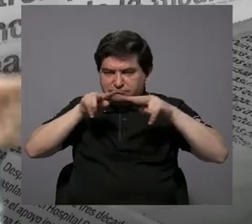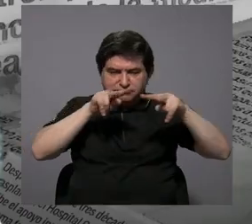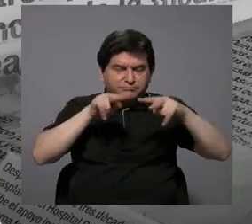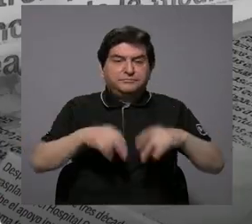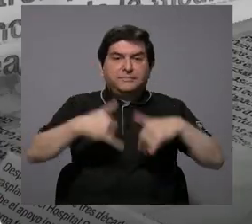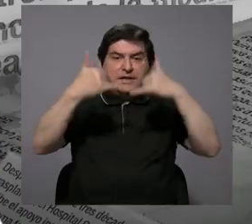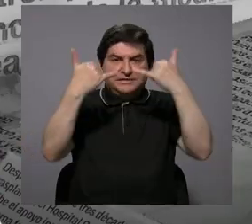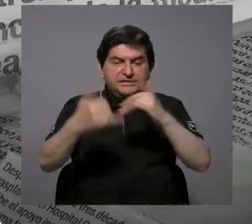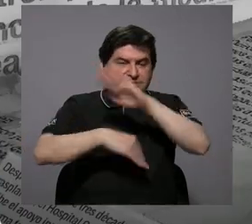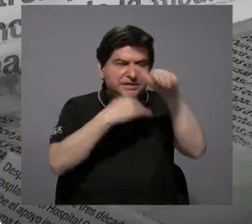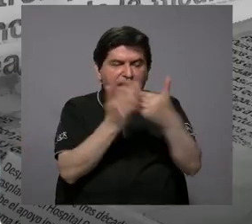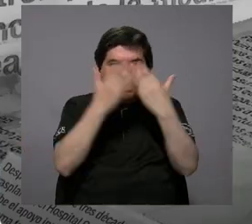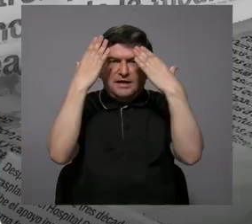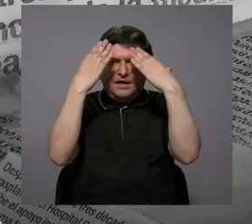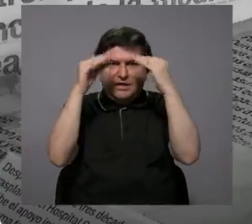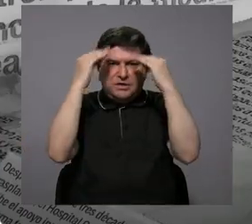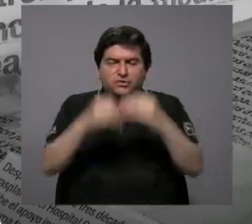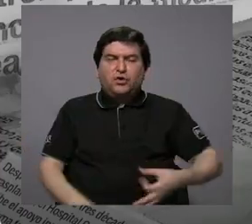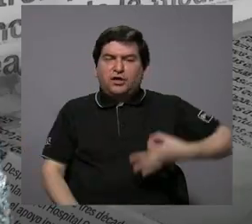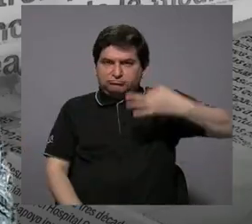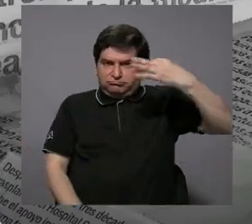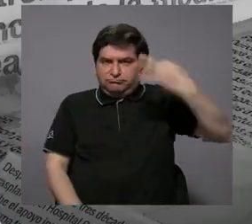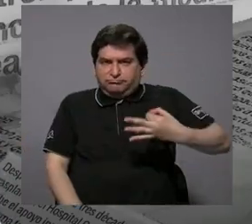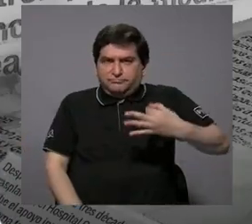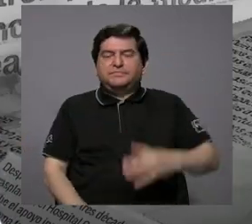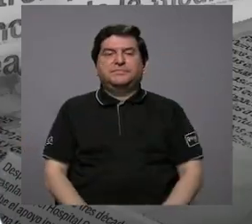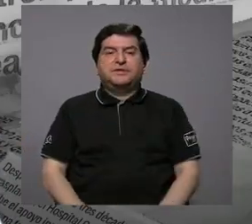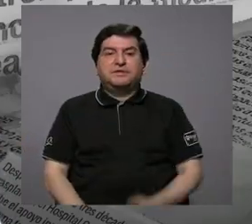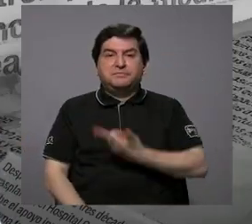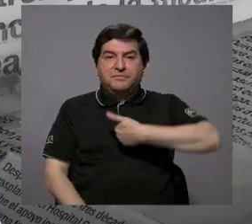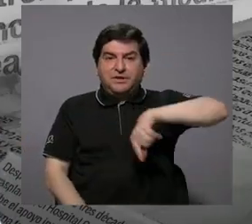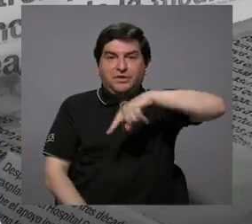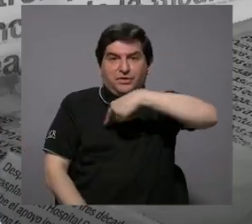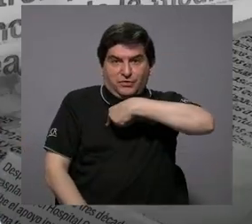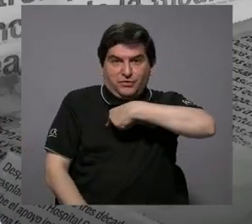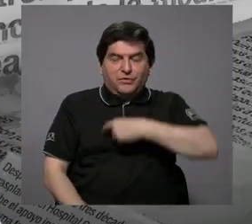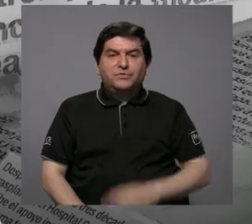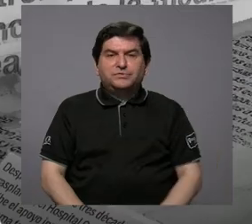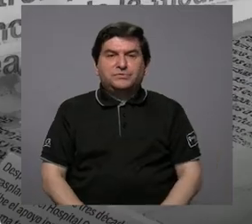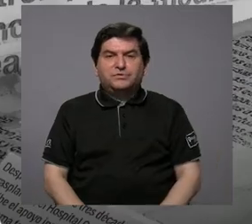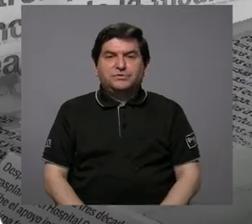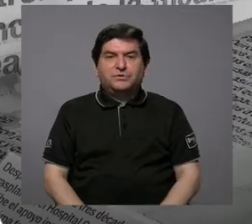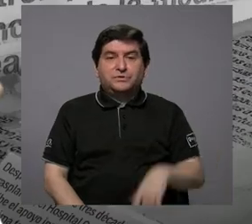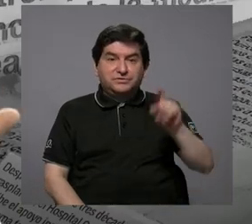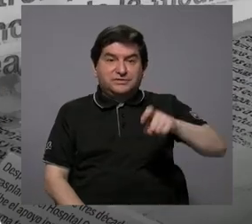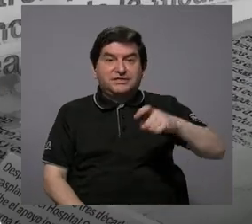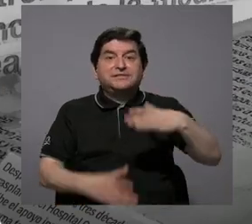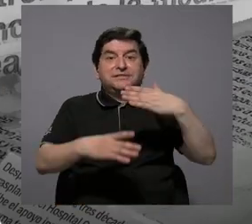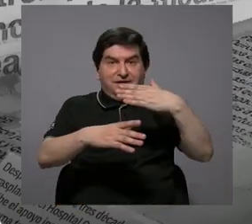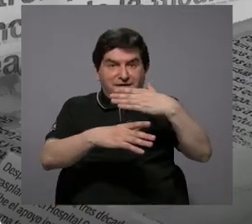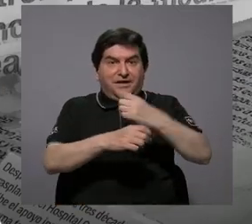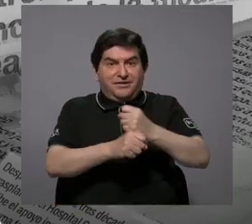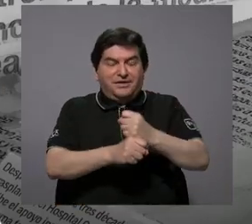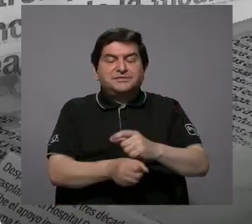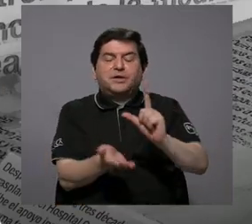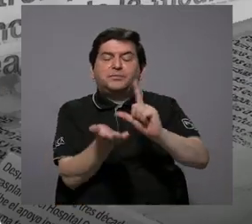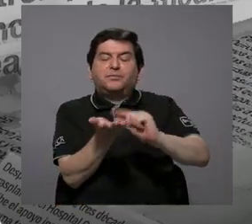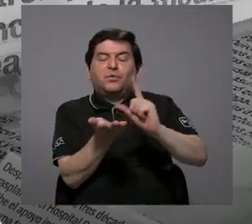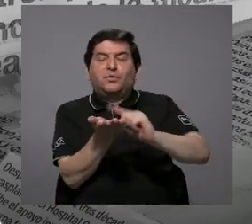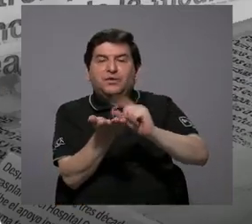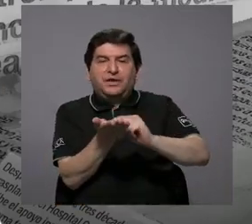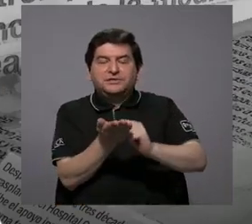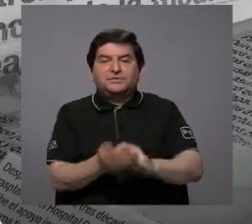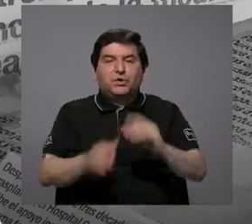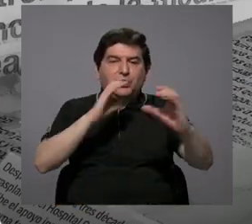cuando ya esté toda la información consolidada entonces tenemos que hacer una publicación, una